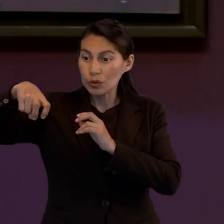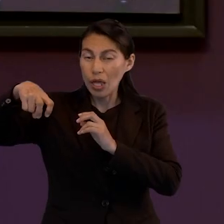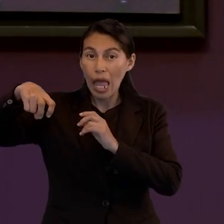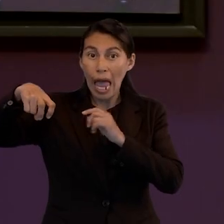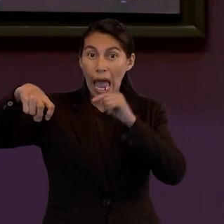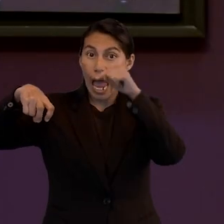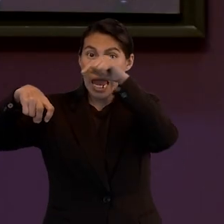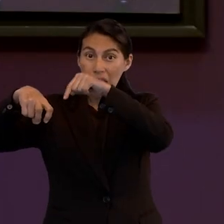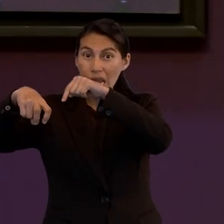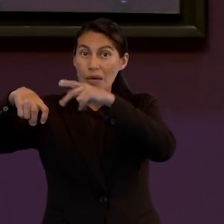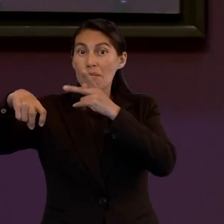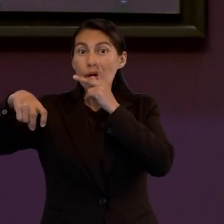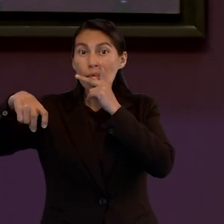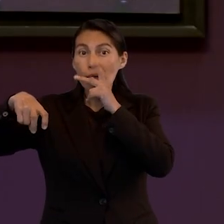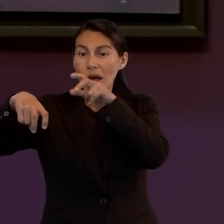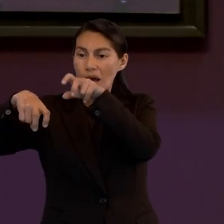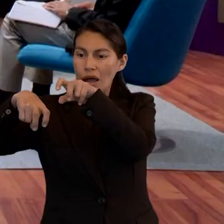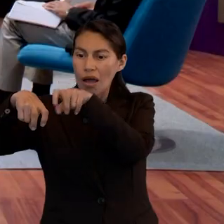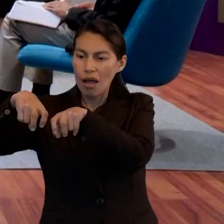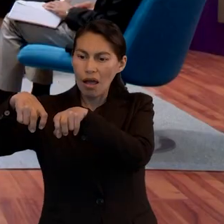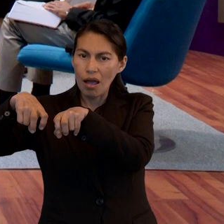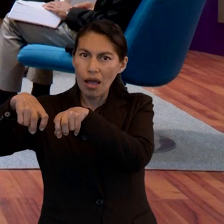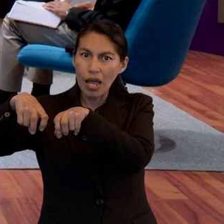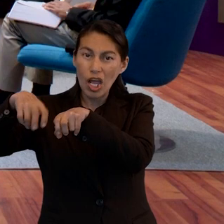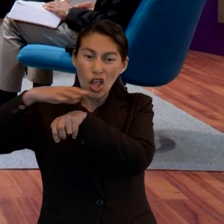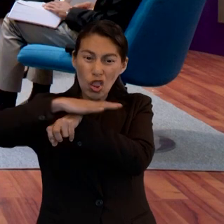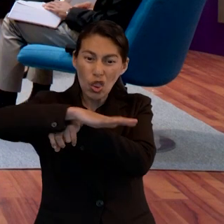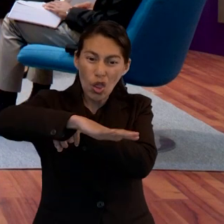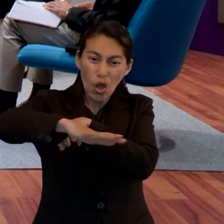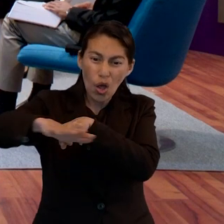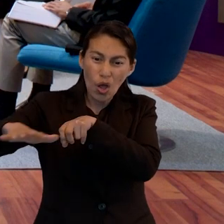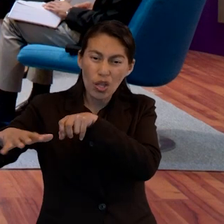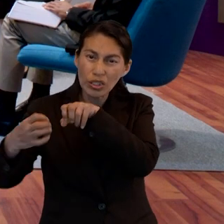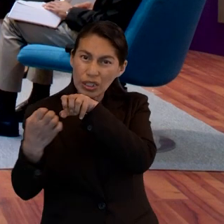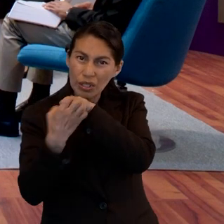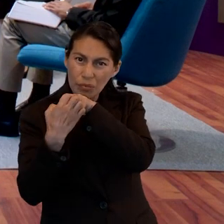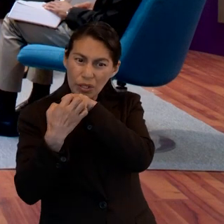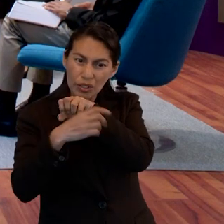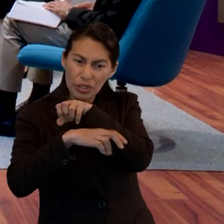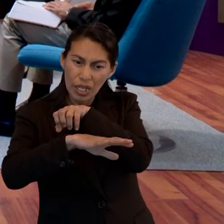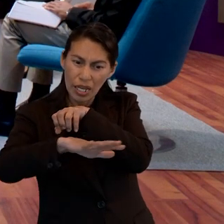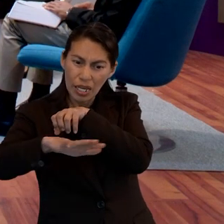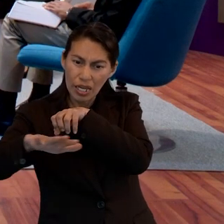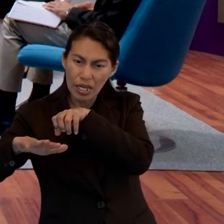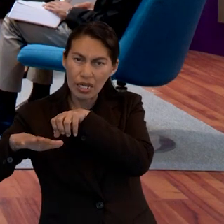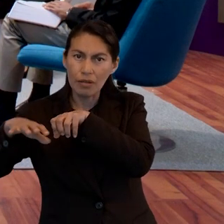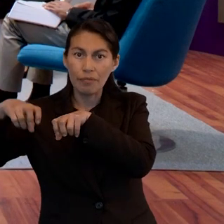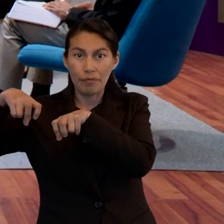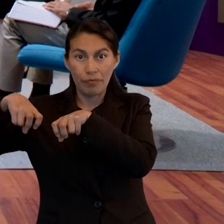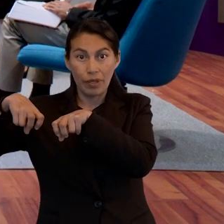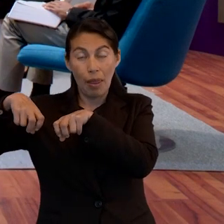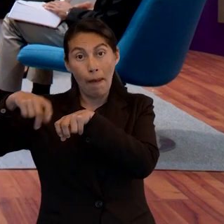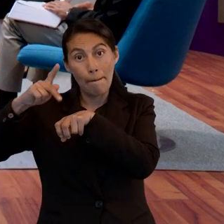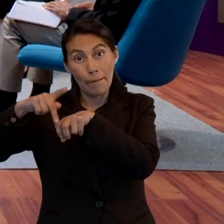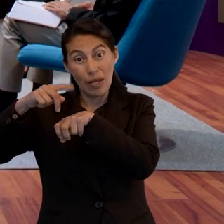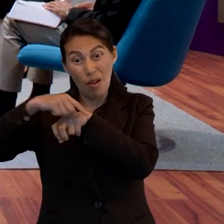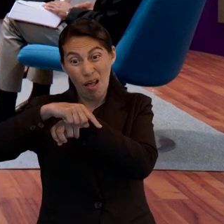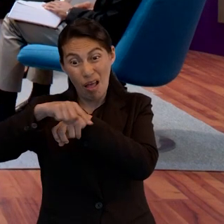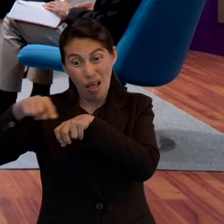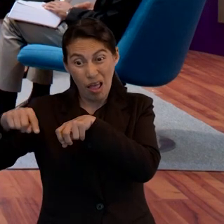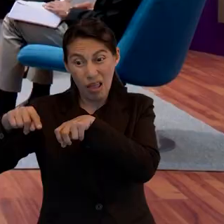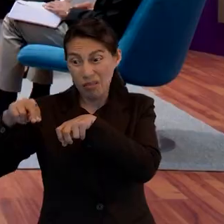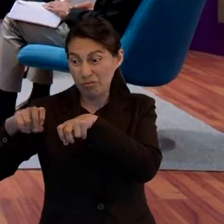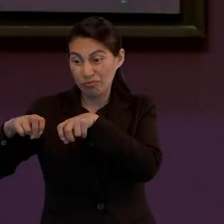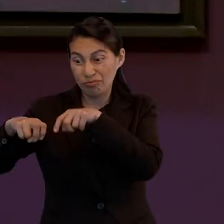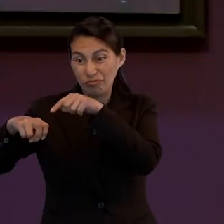Y Él le prometió que tendría a sus enemigos al estrado de sus pies. Pero cuando se pisotea al Hijo de Dios, lo que